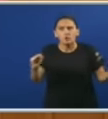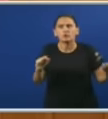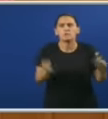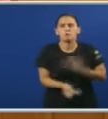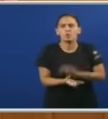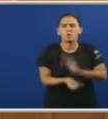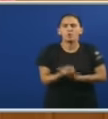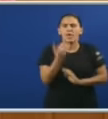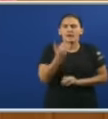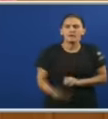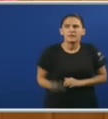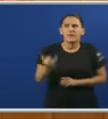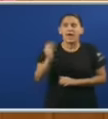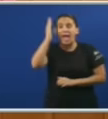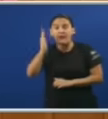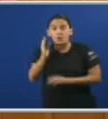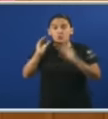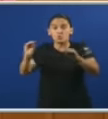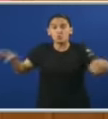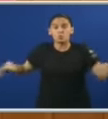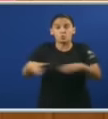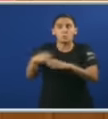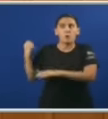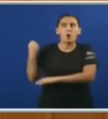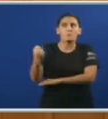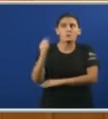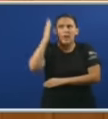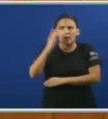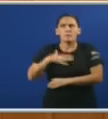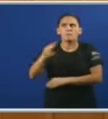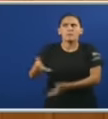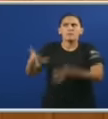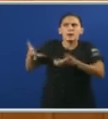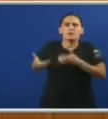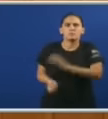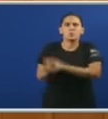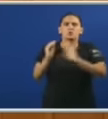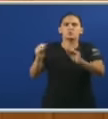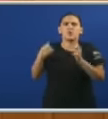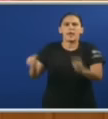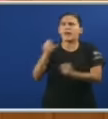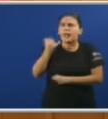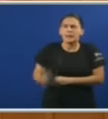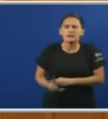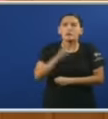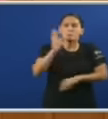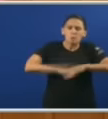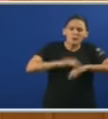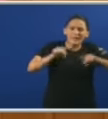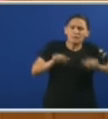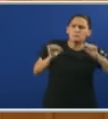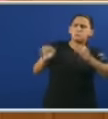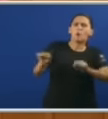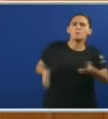electricidade En Aragón O seu partido Está apoyando Que Aragón Se poda beneficiar Da producción de enerxía eléctrica Por que beta